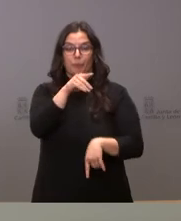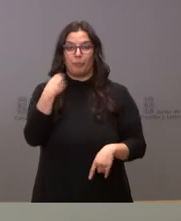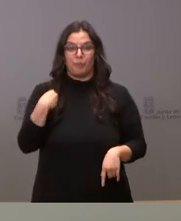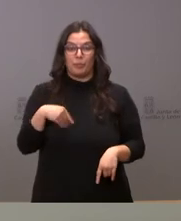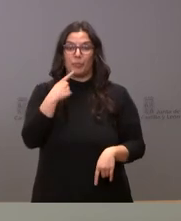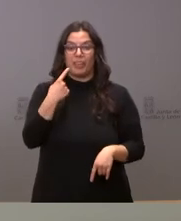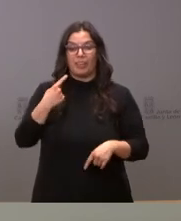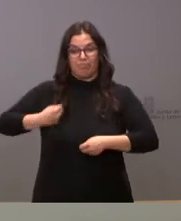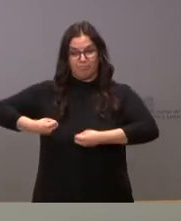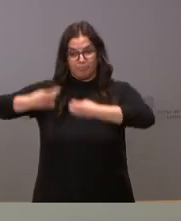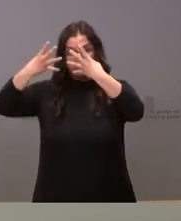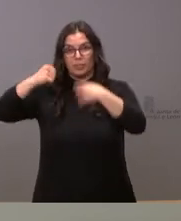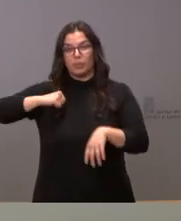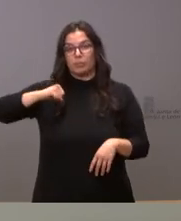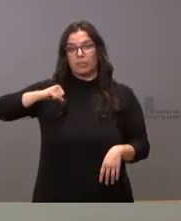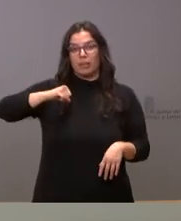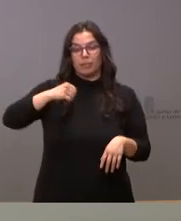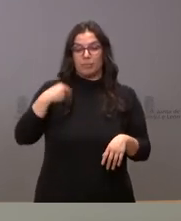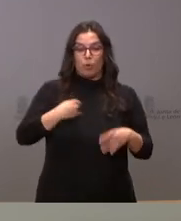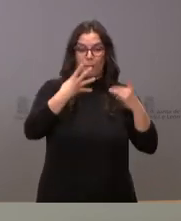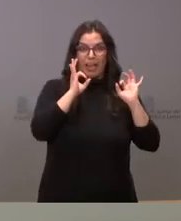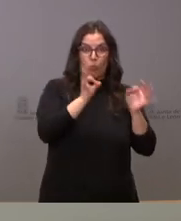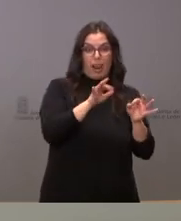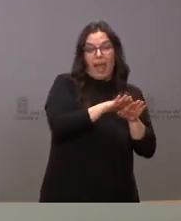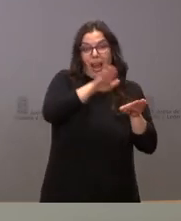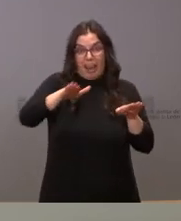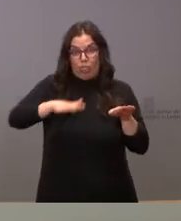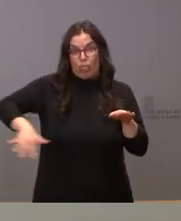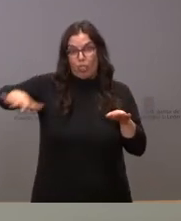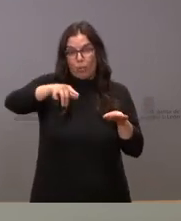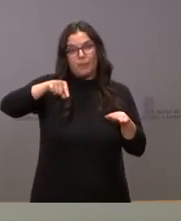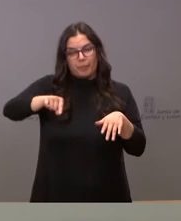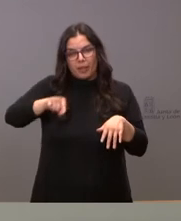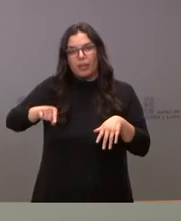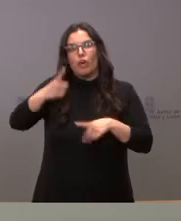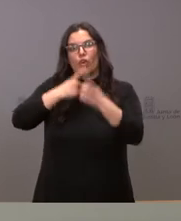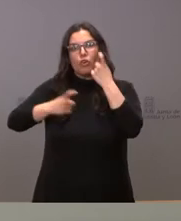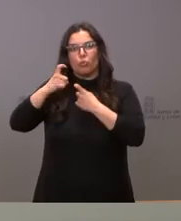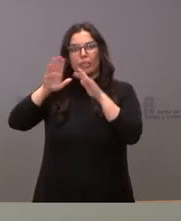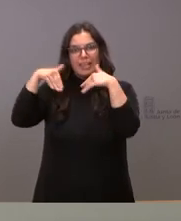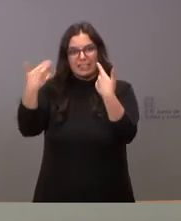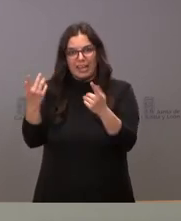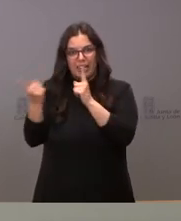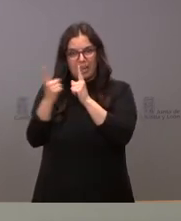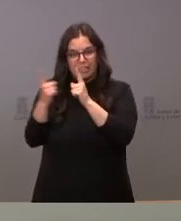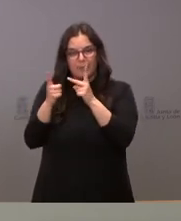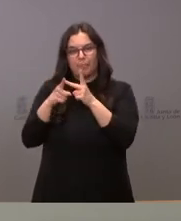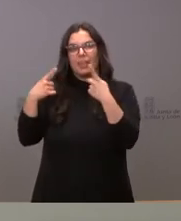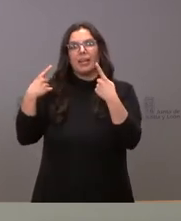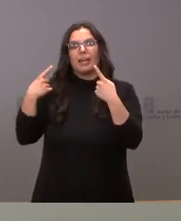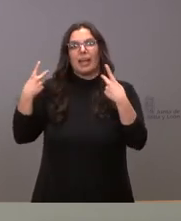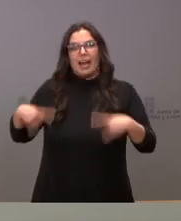hospitalario en la ubicación anexa al hospital se incluirá las consultas externas la unidad de radioterapia